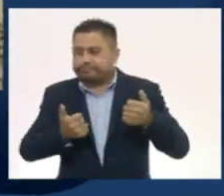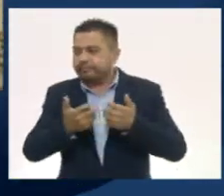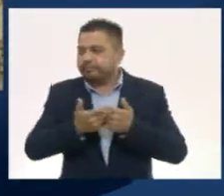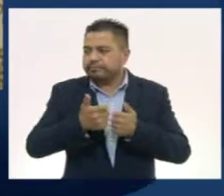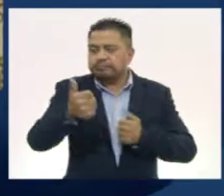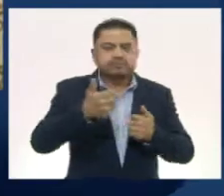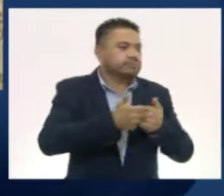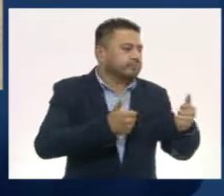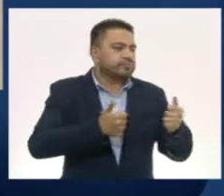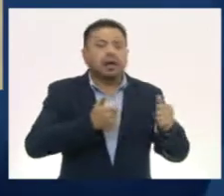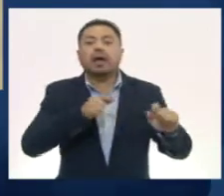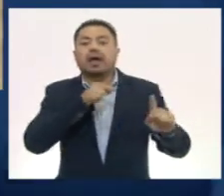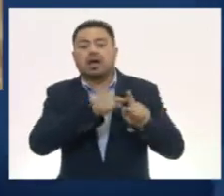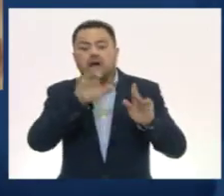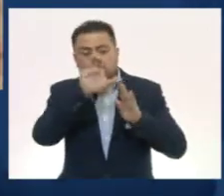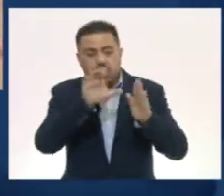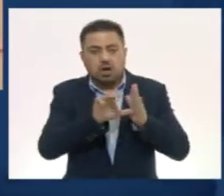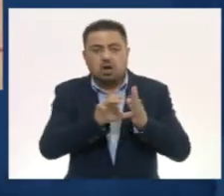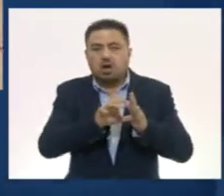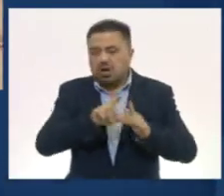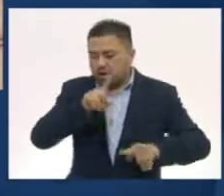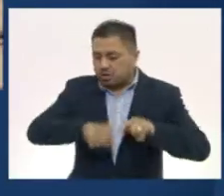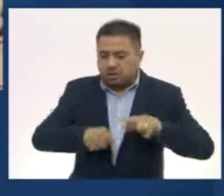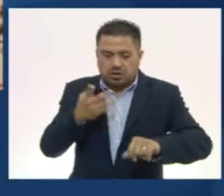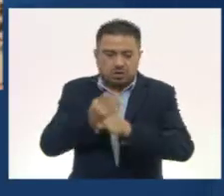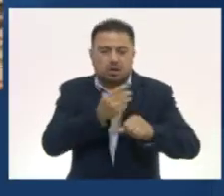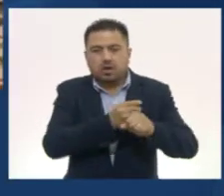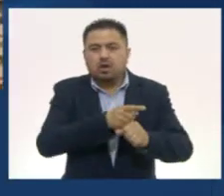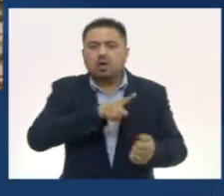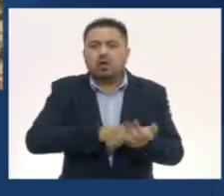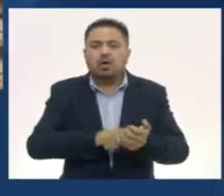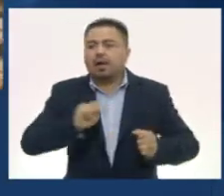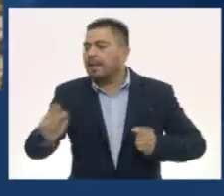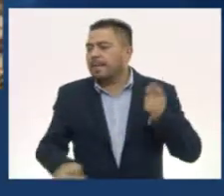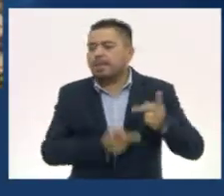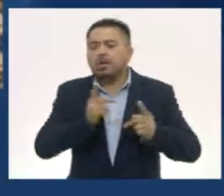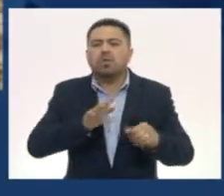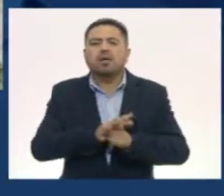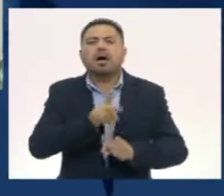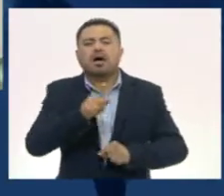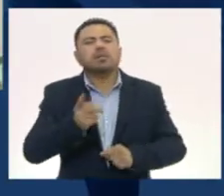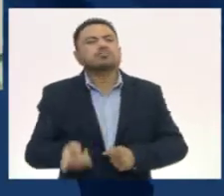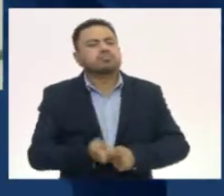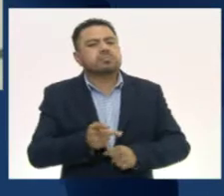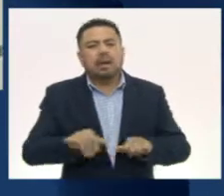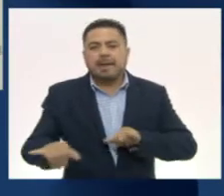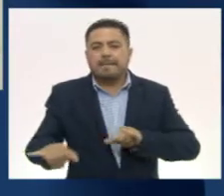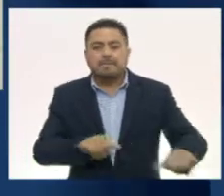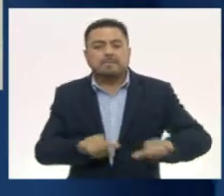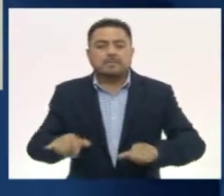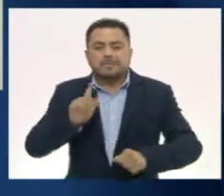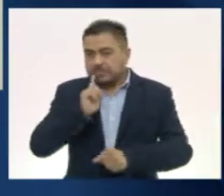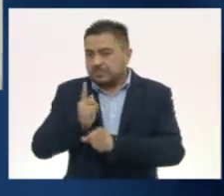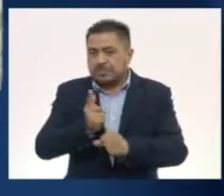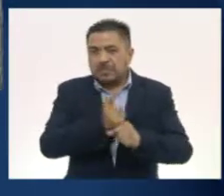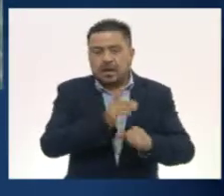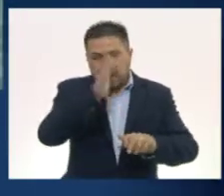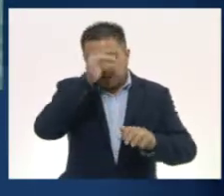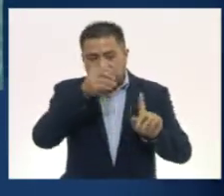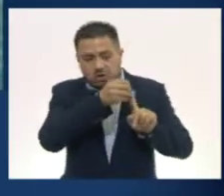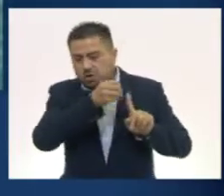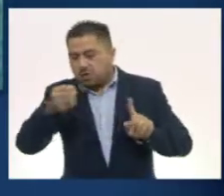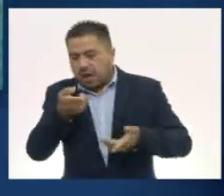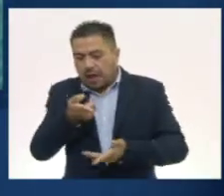cuadrantes. Los códices adivinatorios se leían conforme a la pregunta que se consultaba. Los mapas se leían de acuerdo con un orden